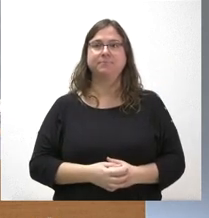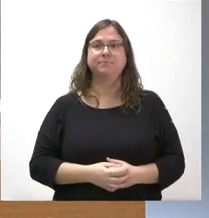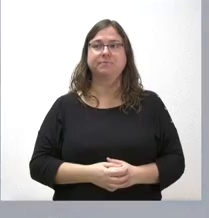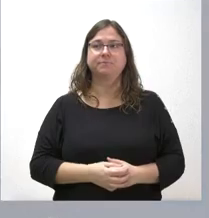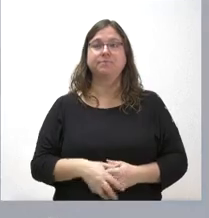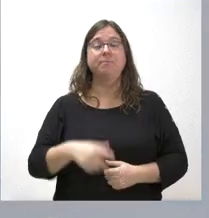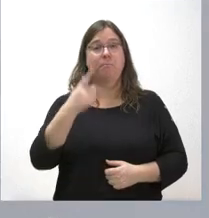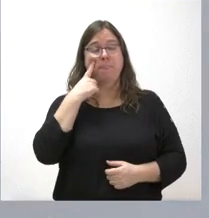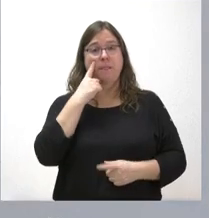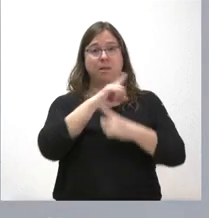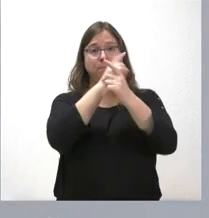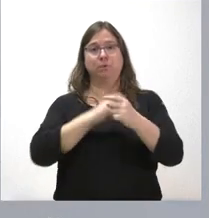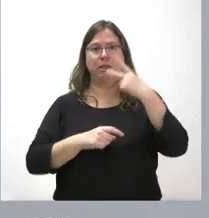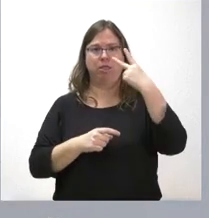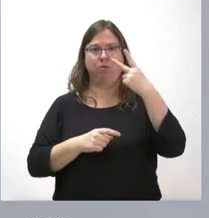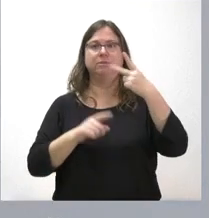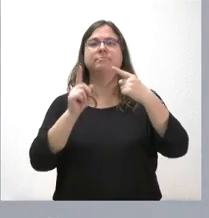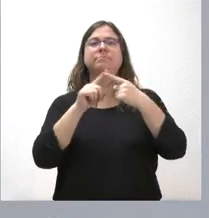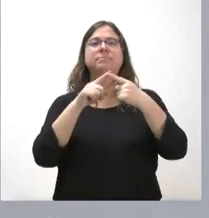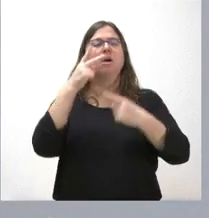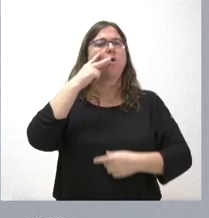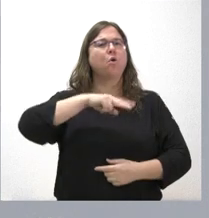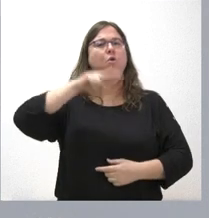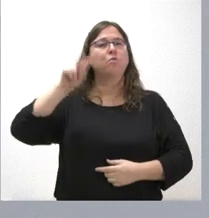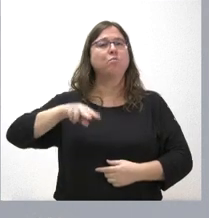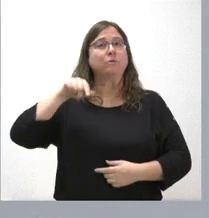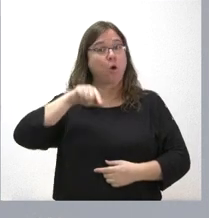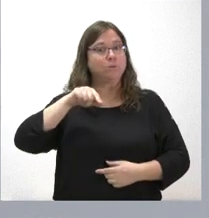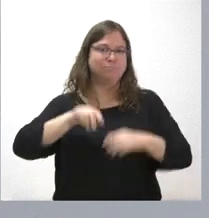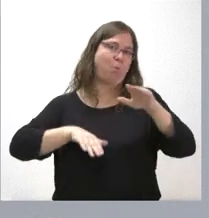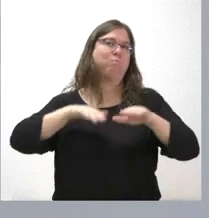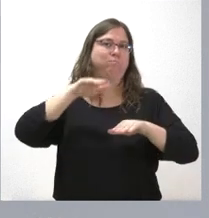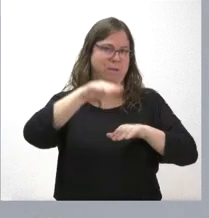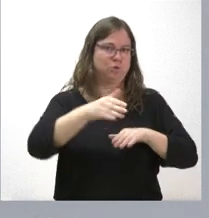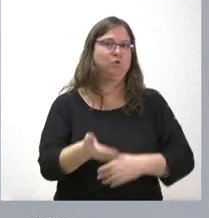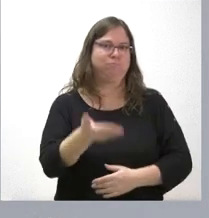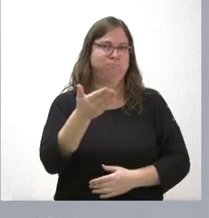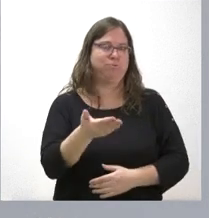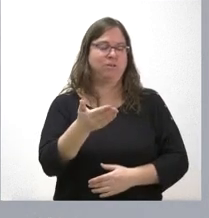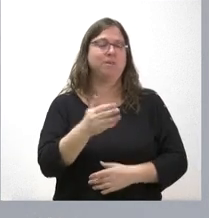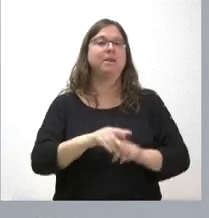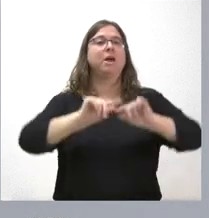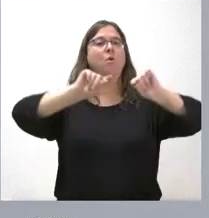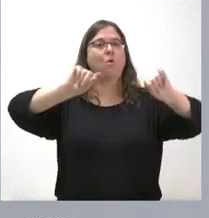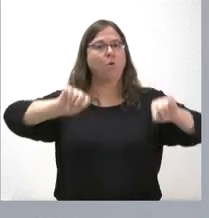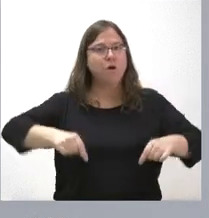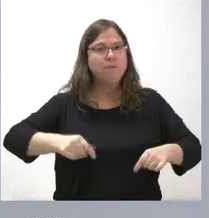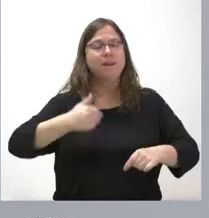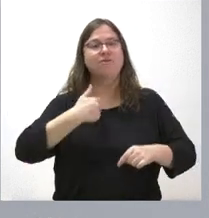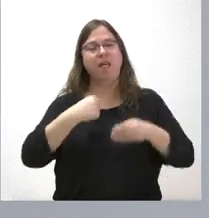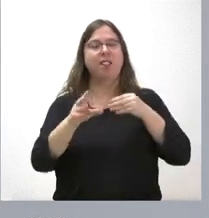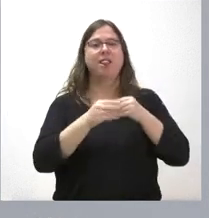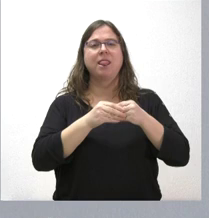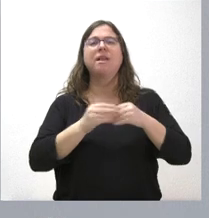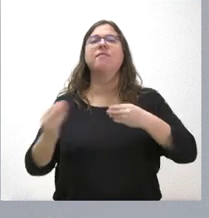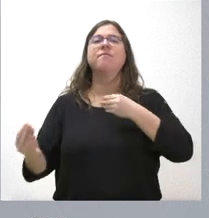pues plantea dos preguntas lo del museo el paso que hemos dado hoy es muy importante porque supone la adenda al convenio saben ustedes que es una actuación financiada